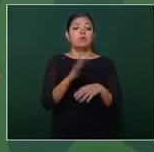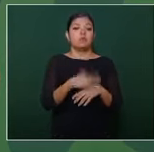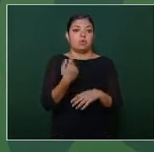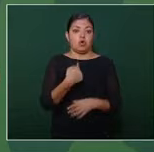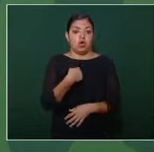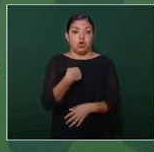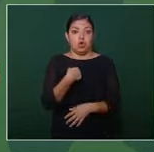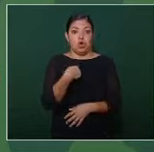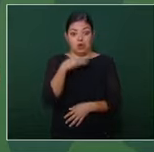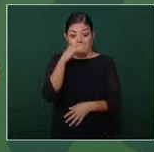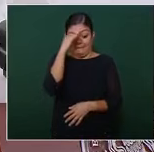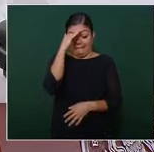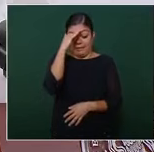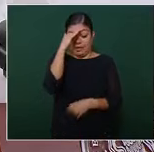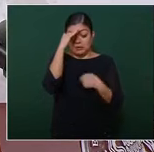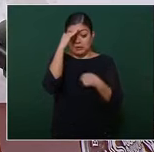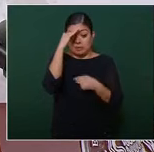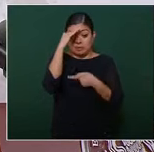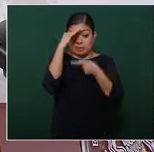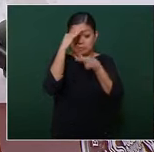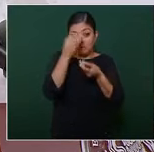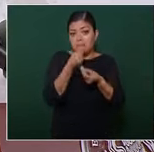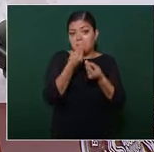pienso político